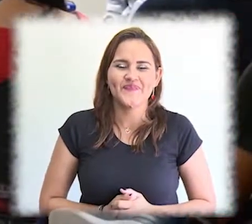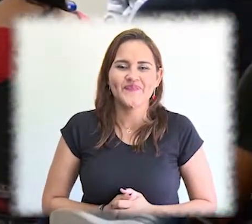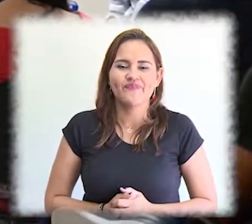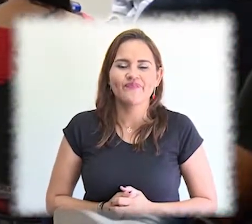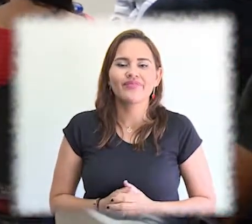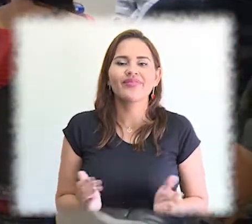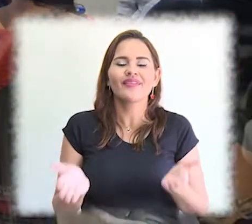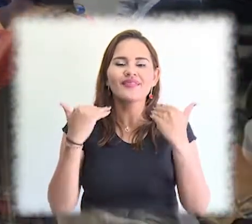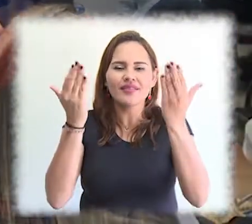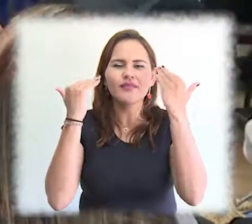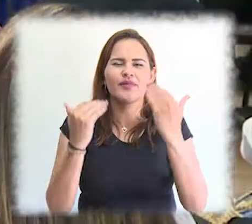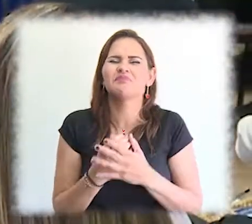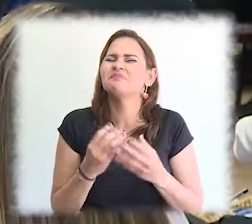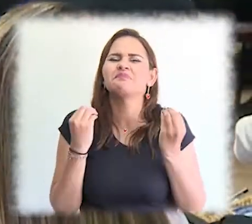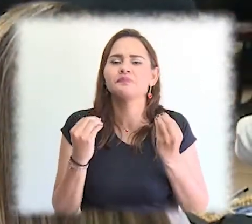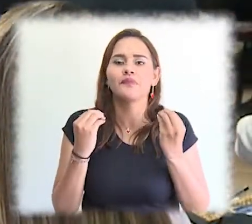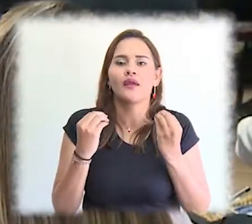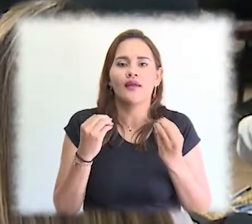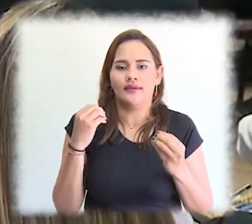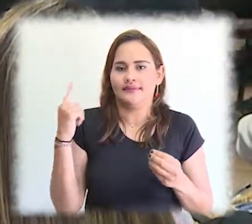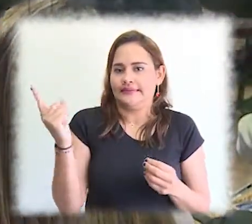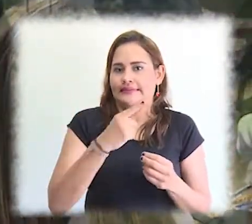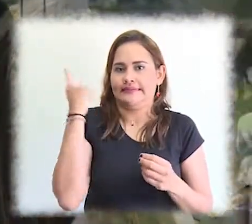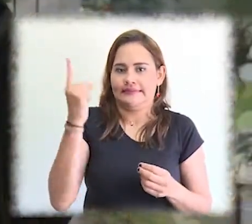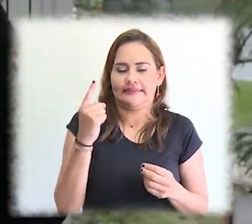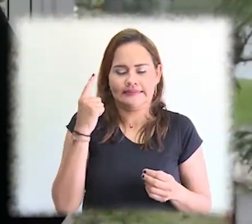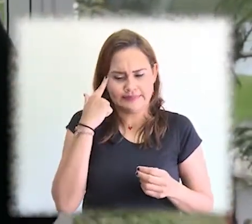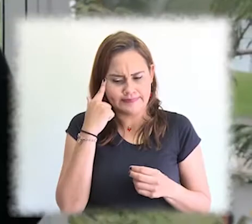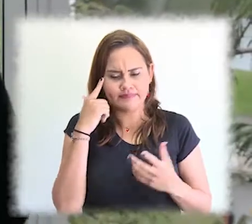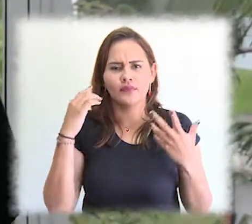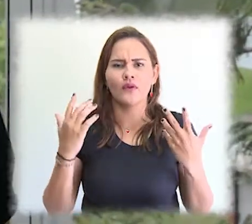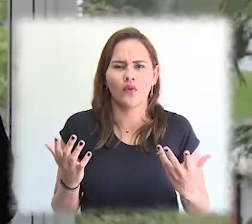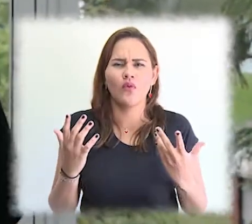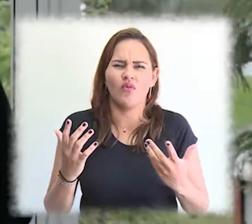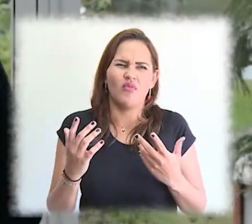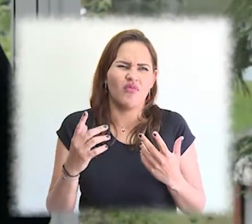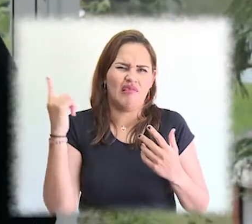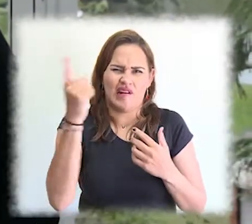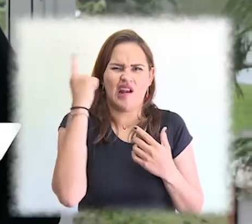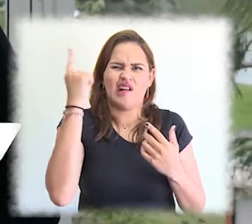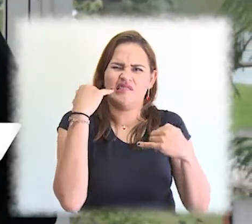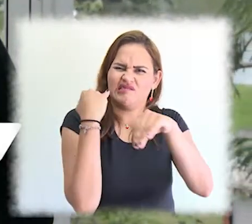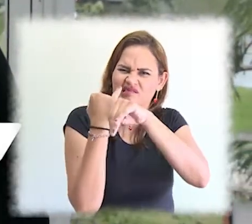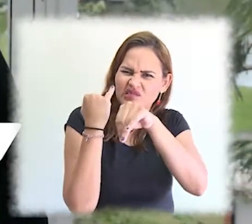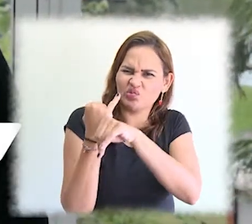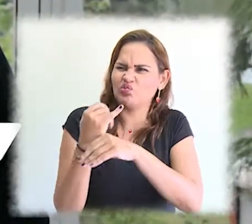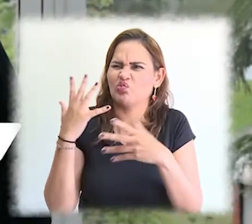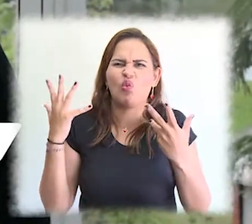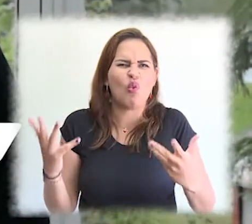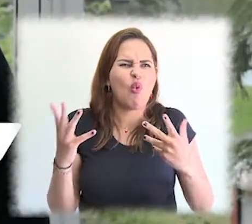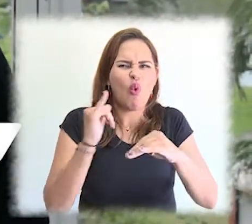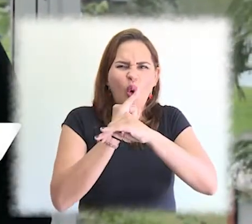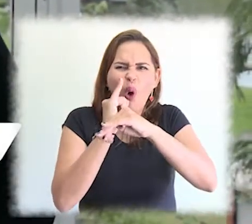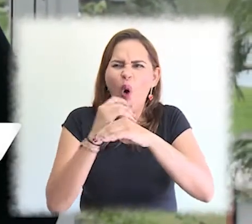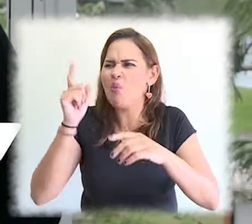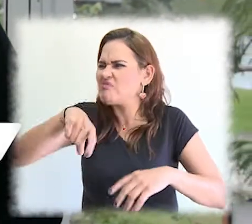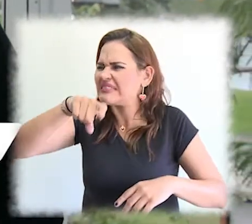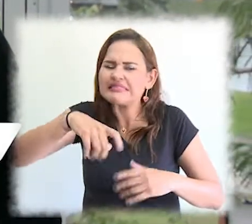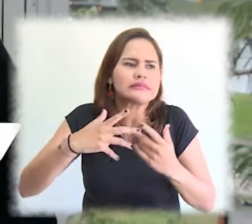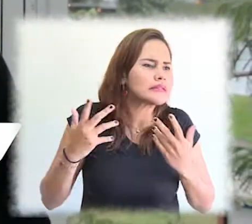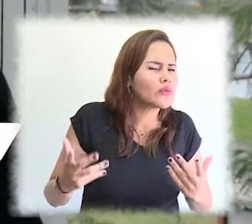programas que integran su oferta posgradual. Es un programa que abre campo, hacer frente a las dinámicas